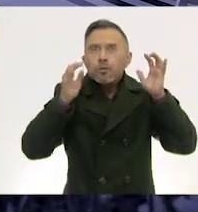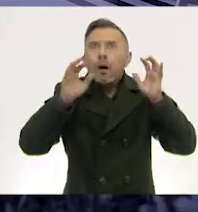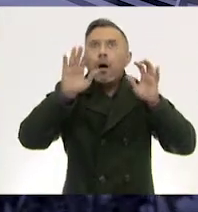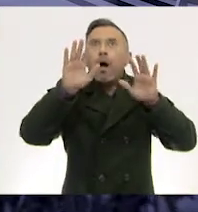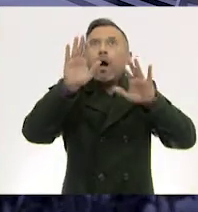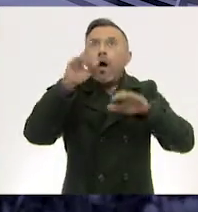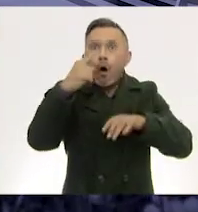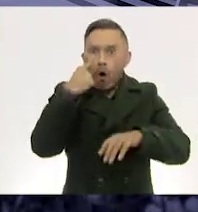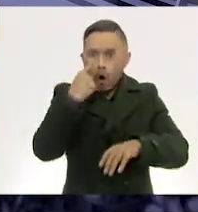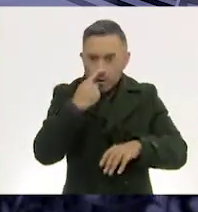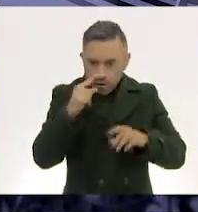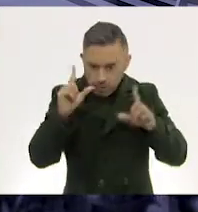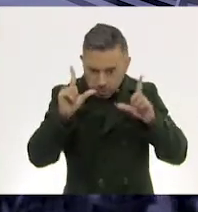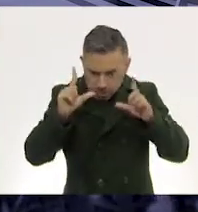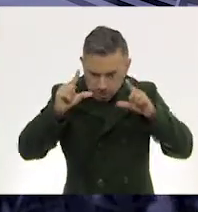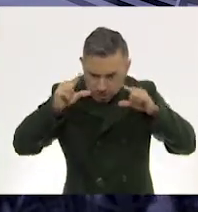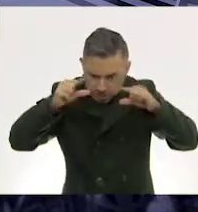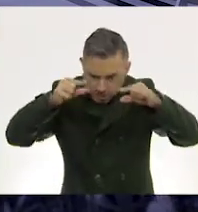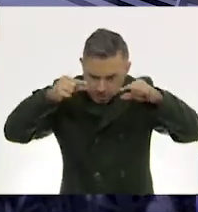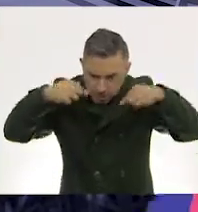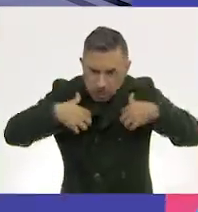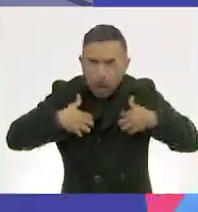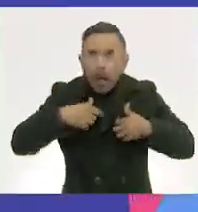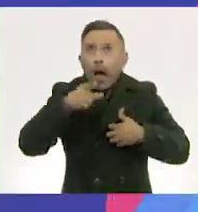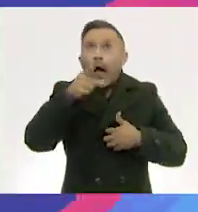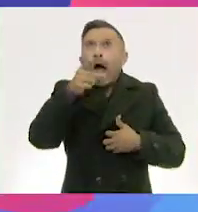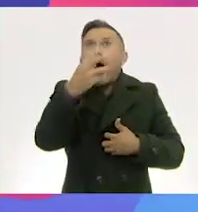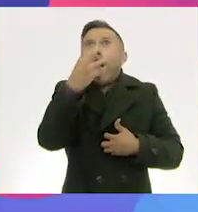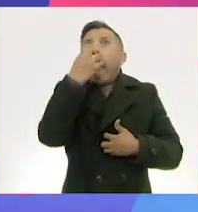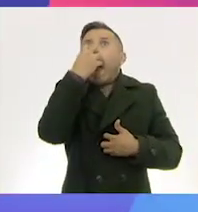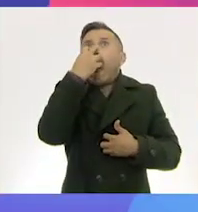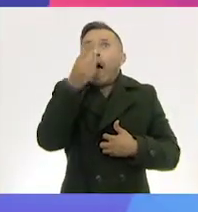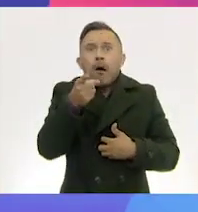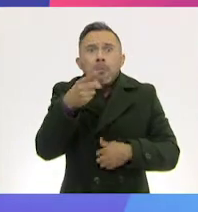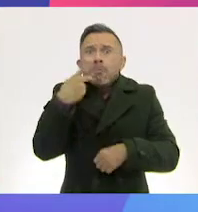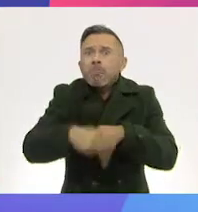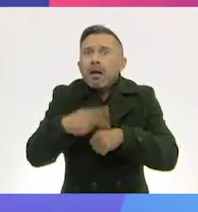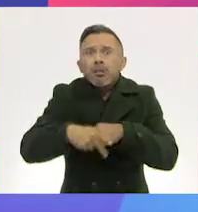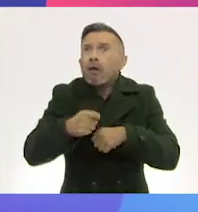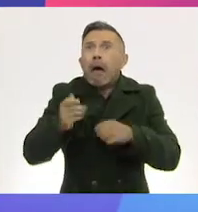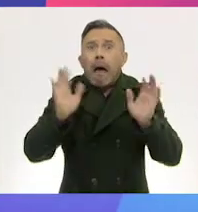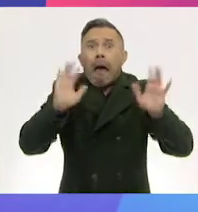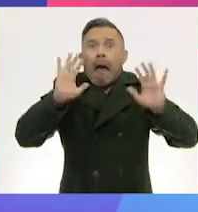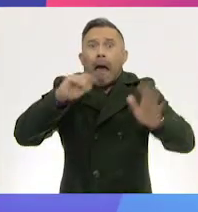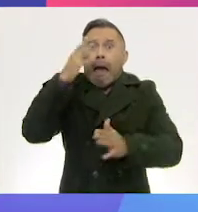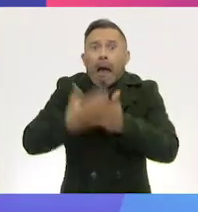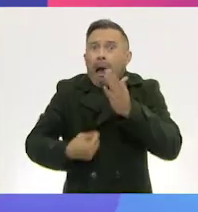miran rabiosos Es un oso ¡Peligroso! ¡Peligroso! ¡Retirada!